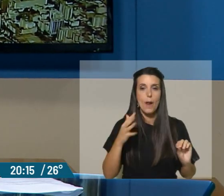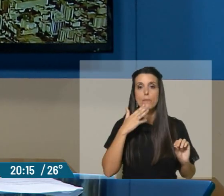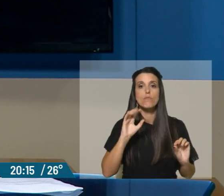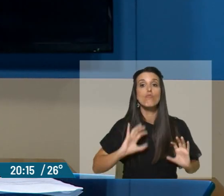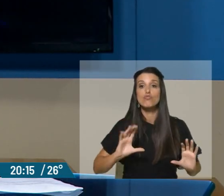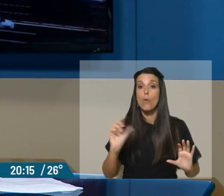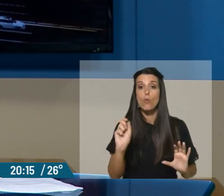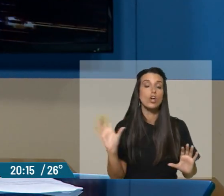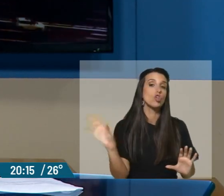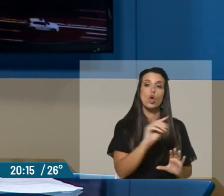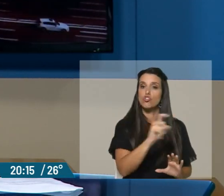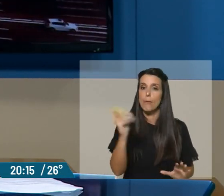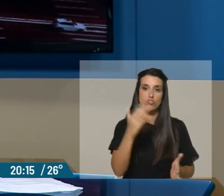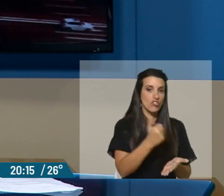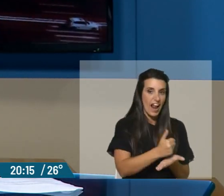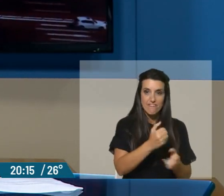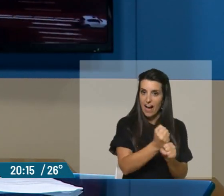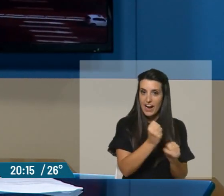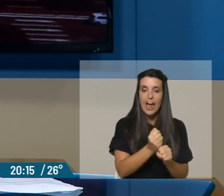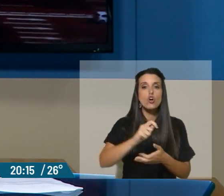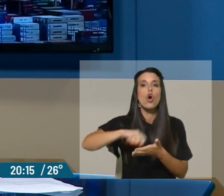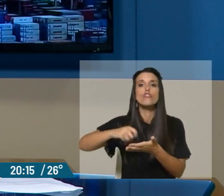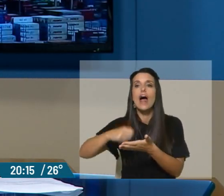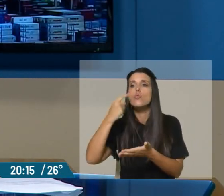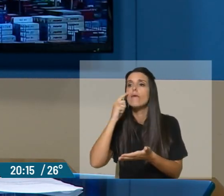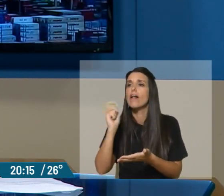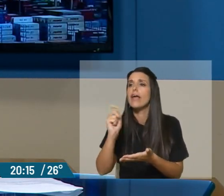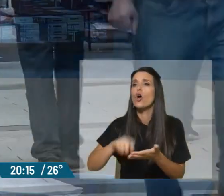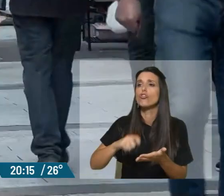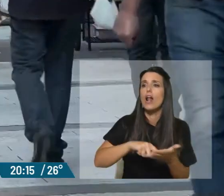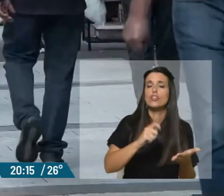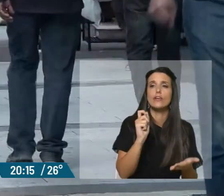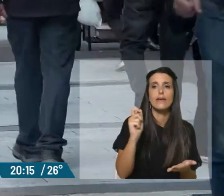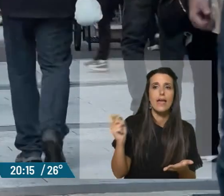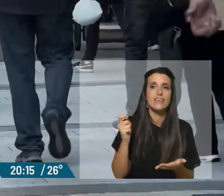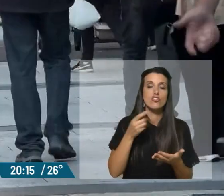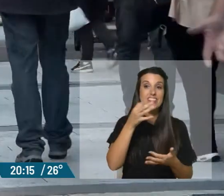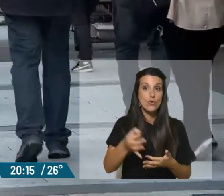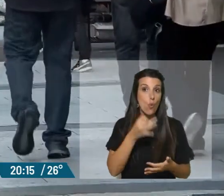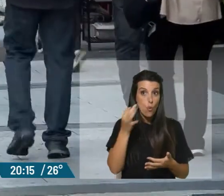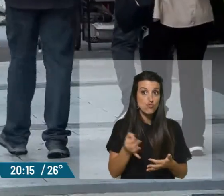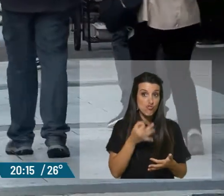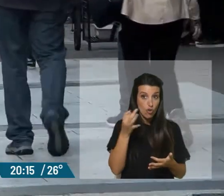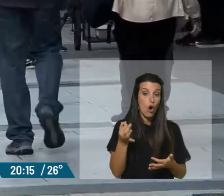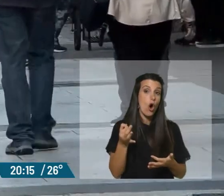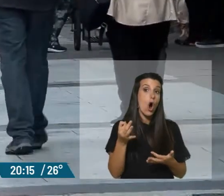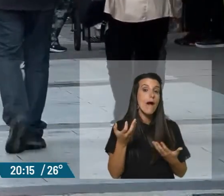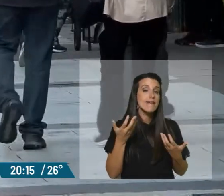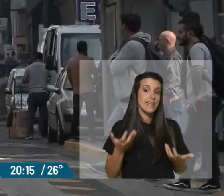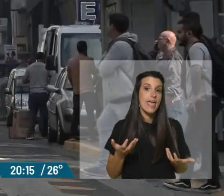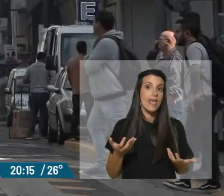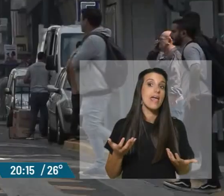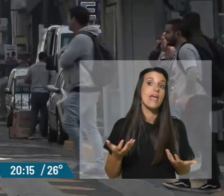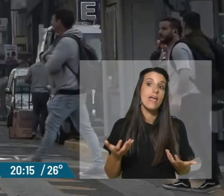de los funcionarios públicos al 100%, la revisión de los contratos en el Estado. En definitiva, un discurso que pretende